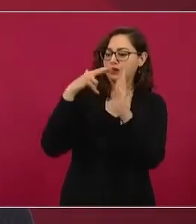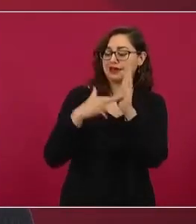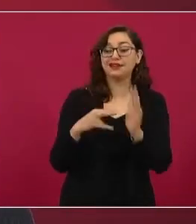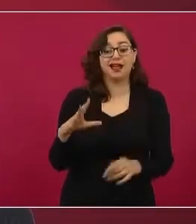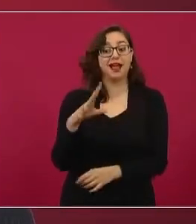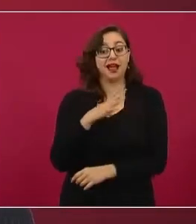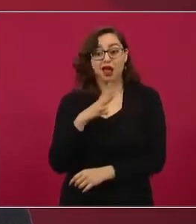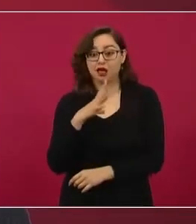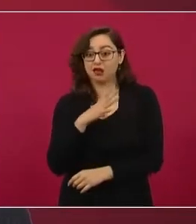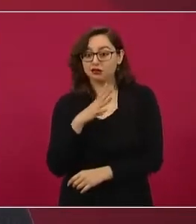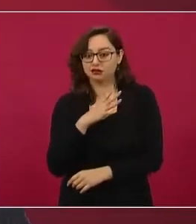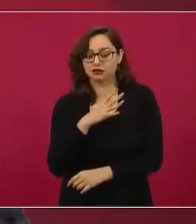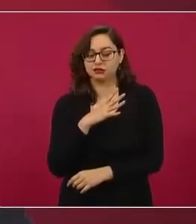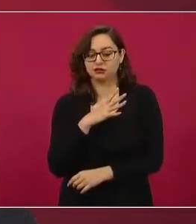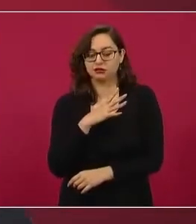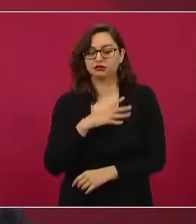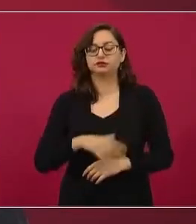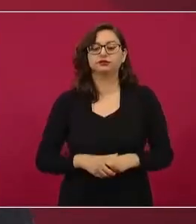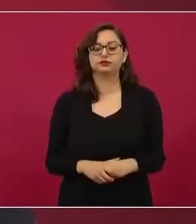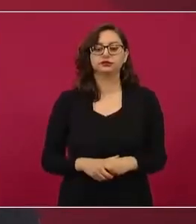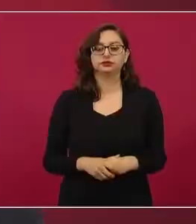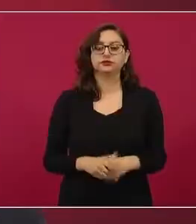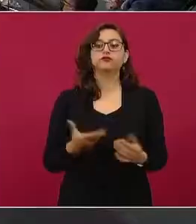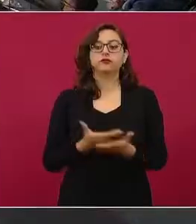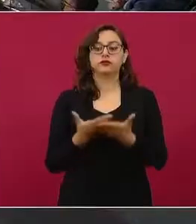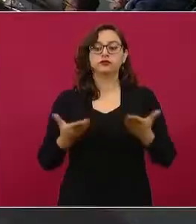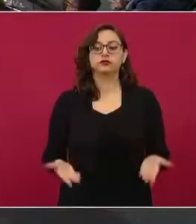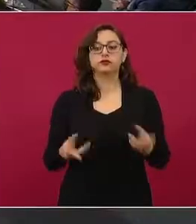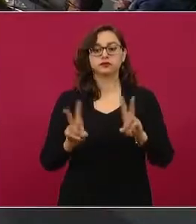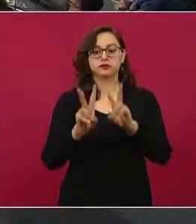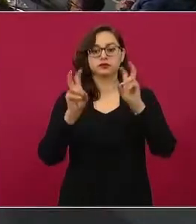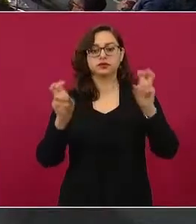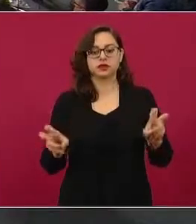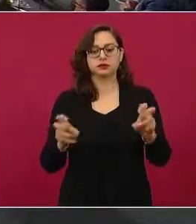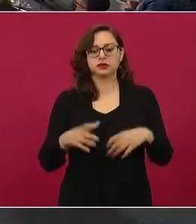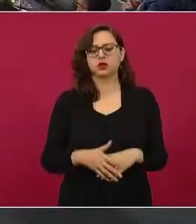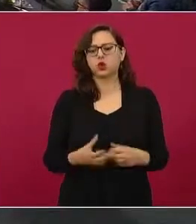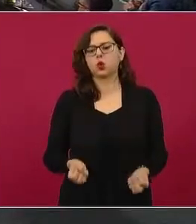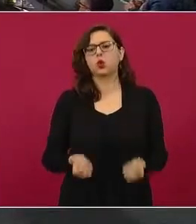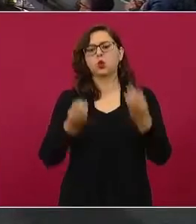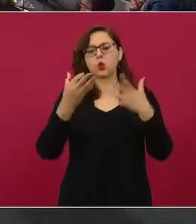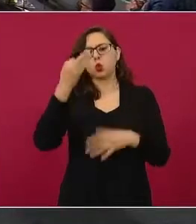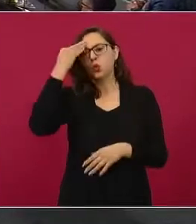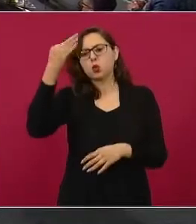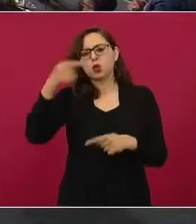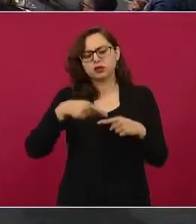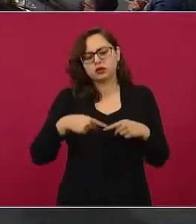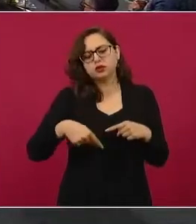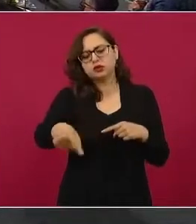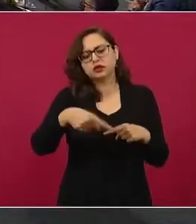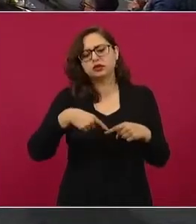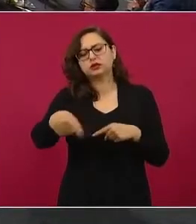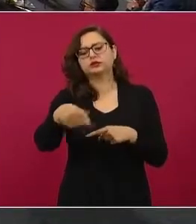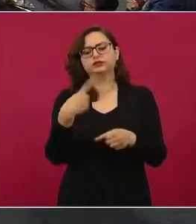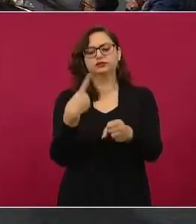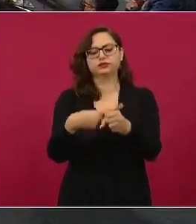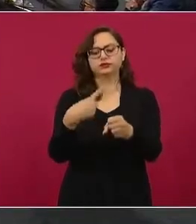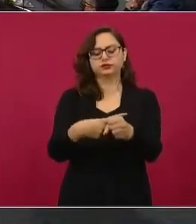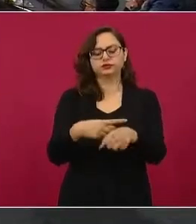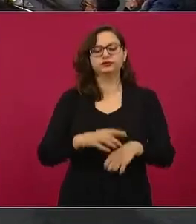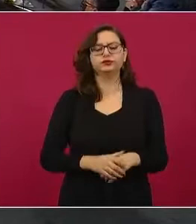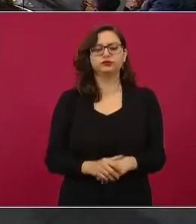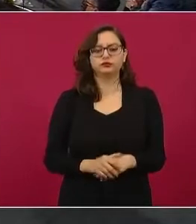la pandemia. Ahora, respecto a este importante aspecto de la duración, uno de los fenómenos que se ven en